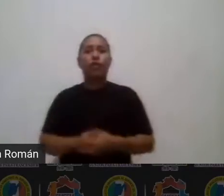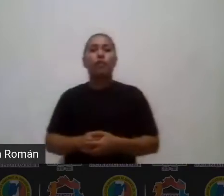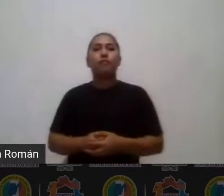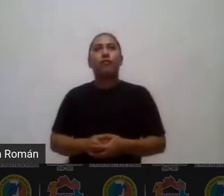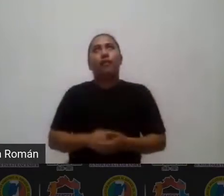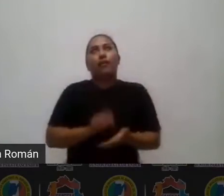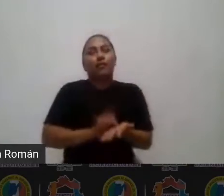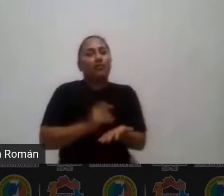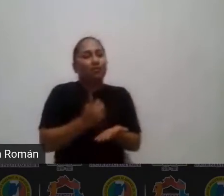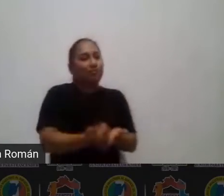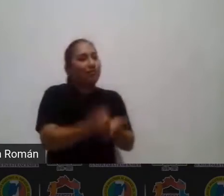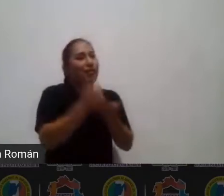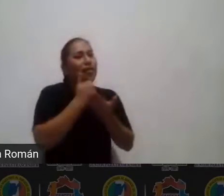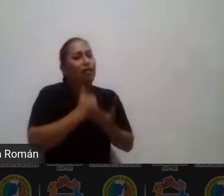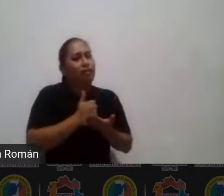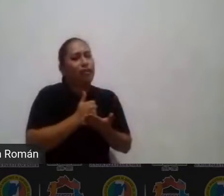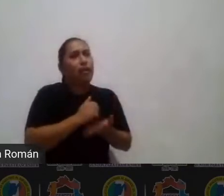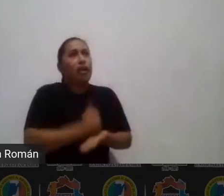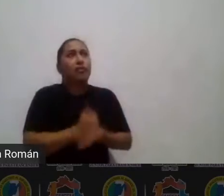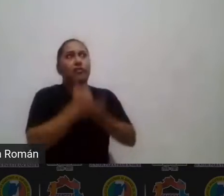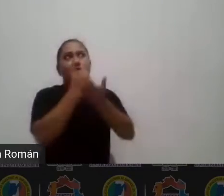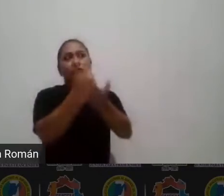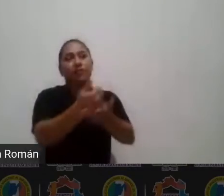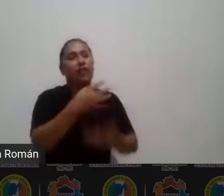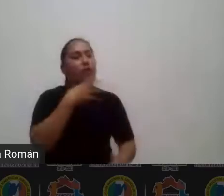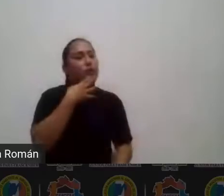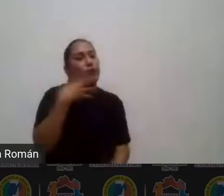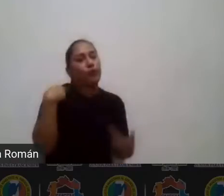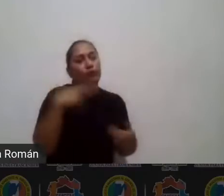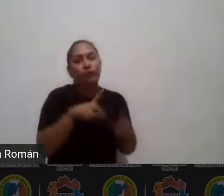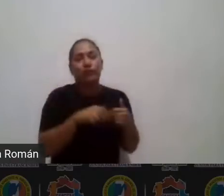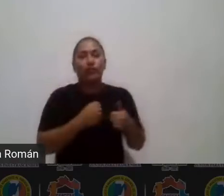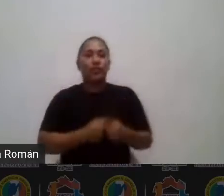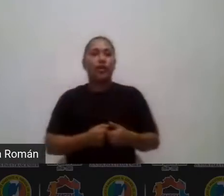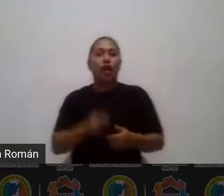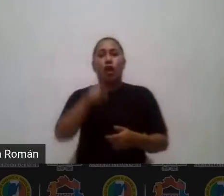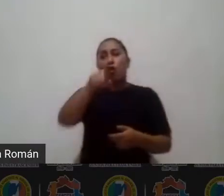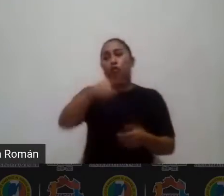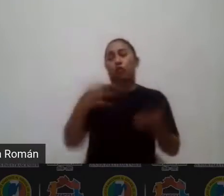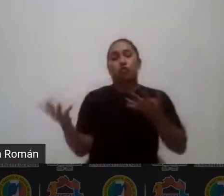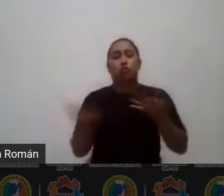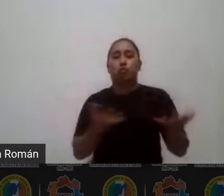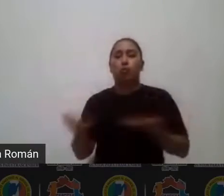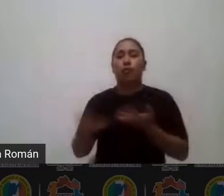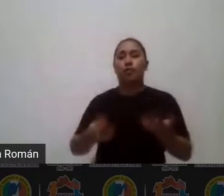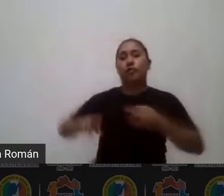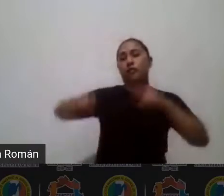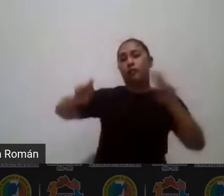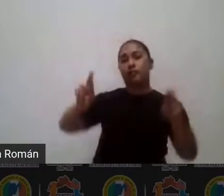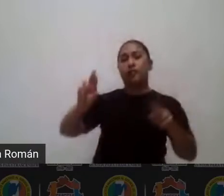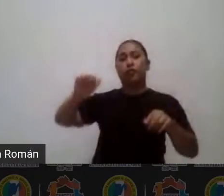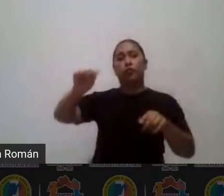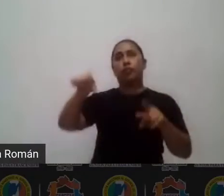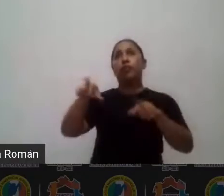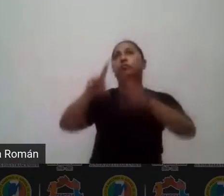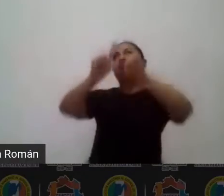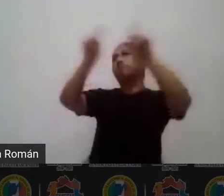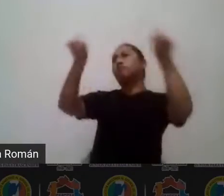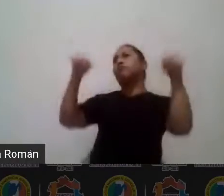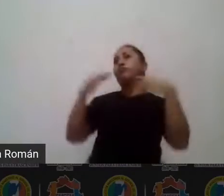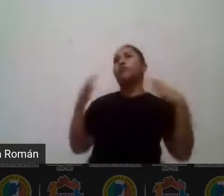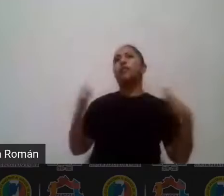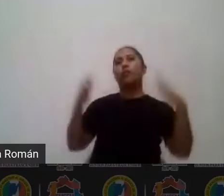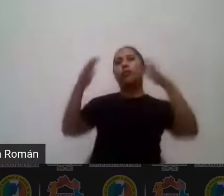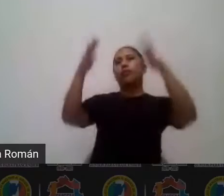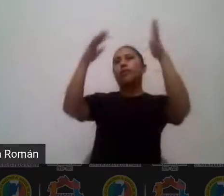ayudo manita a bueno tú encárgate del ornato de hacer los adornos y pues yo con eso me apenas para eso doy y